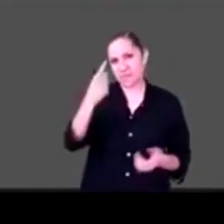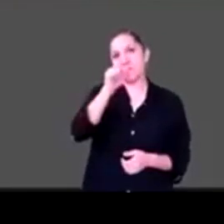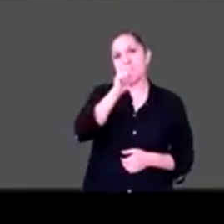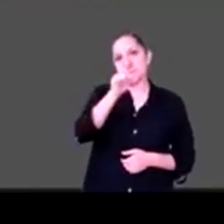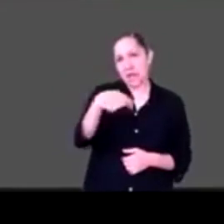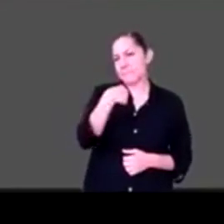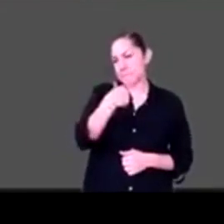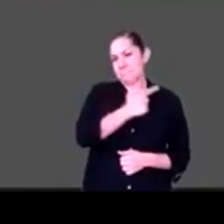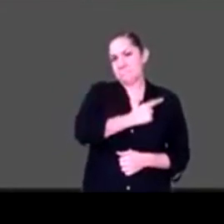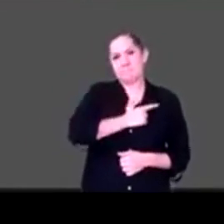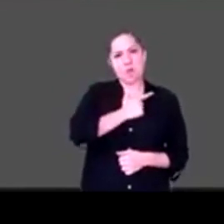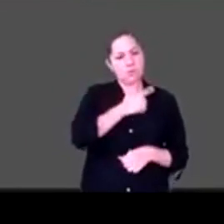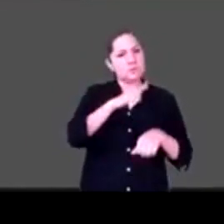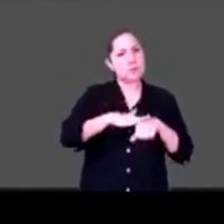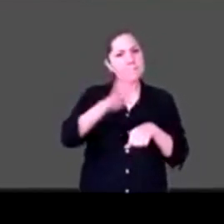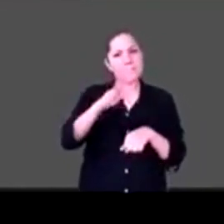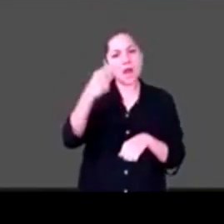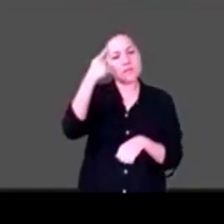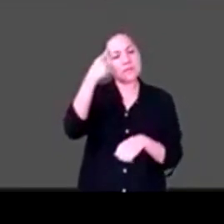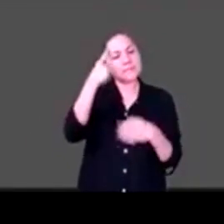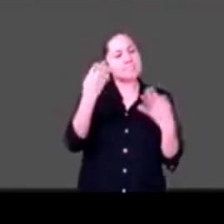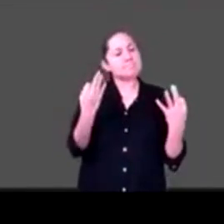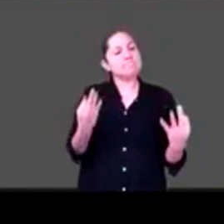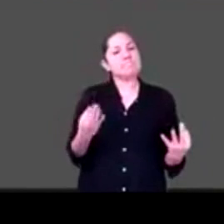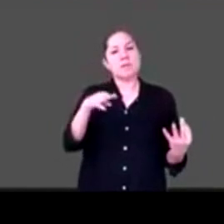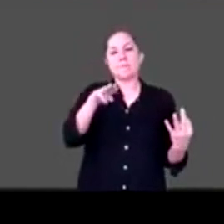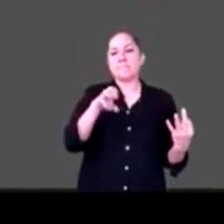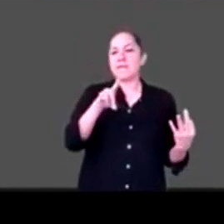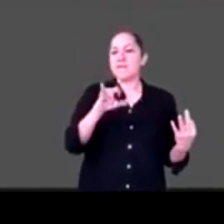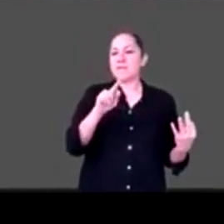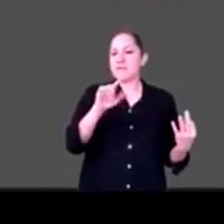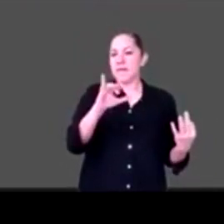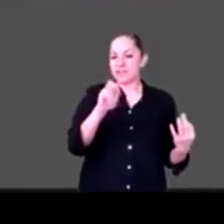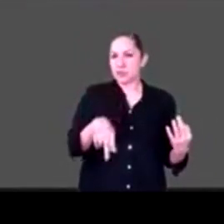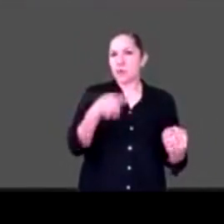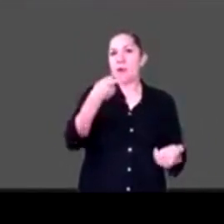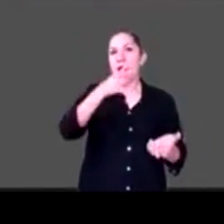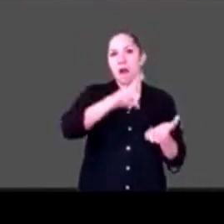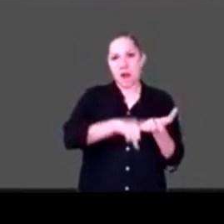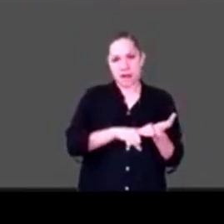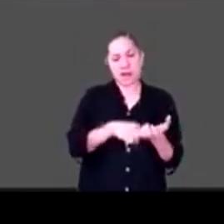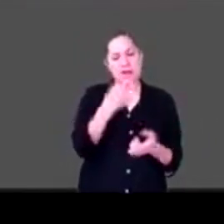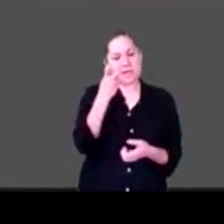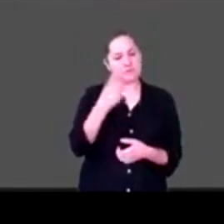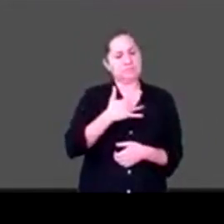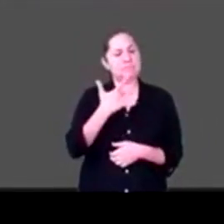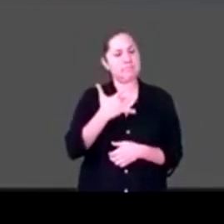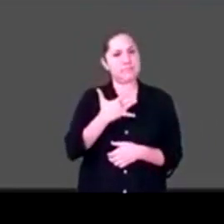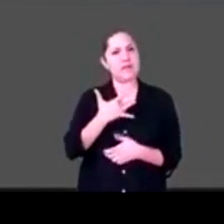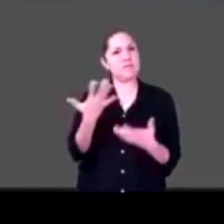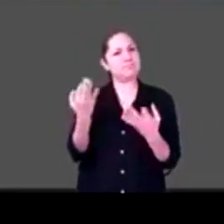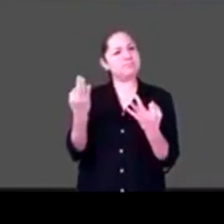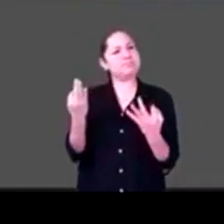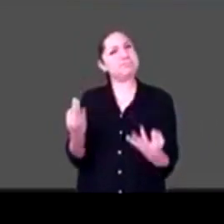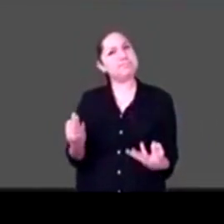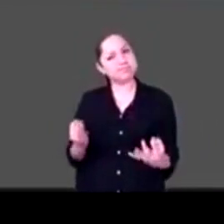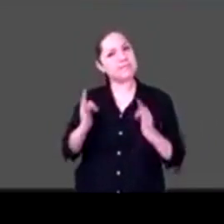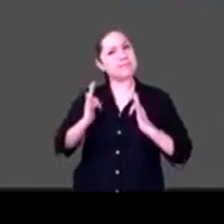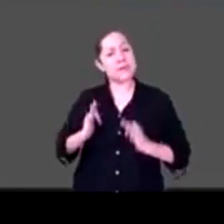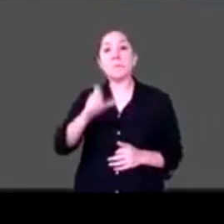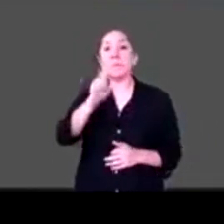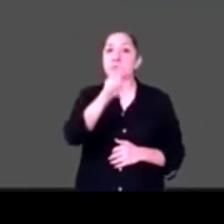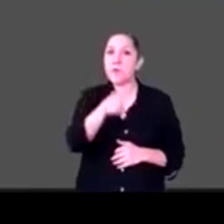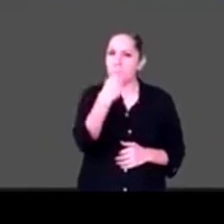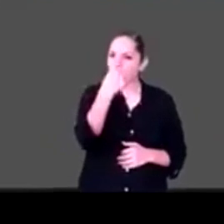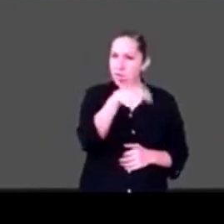y hay una app, no, no he checado la accesibilidad, Juventino, ahí me ayudas, ¿no?, para ver si la podemos recomendar más ampliamente o si